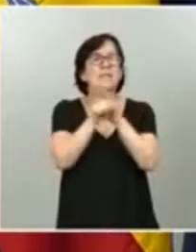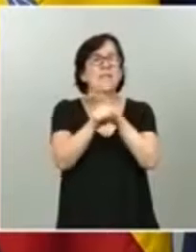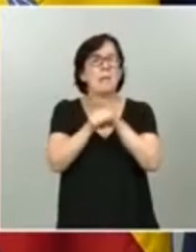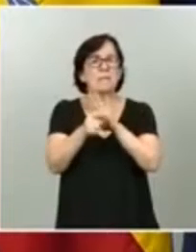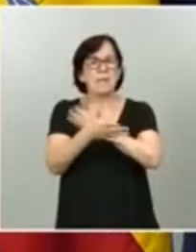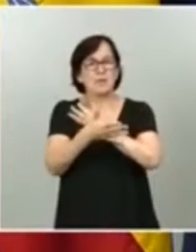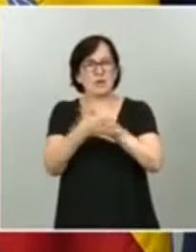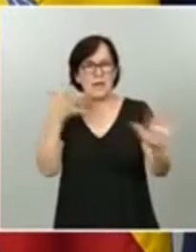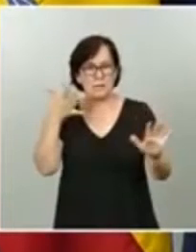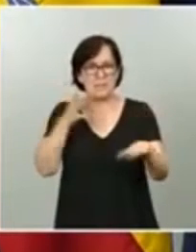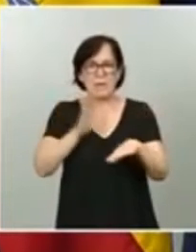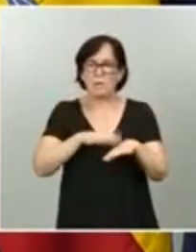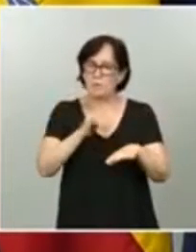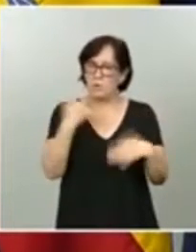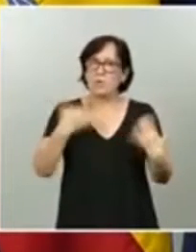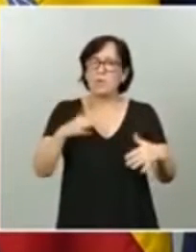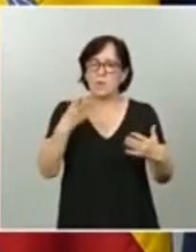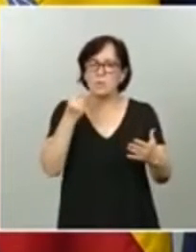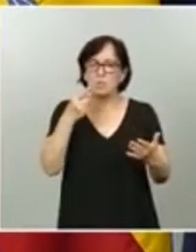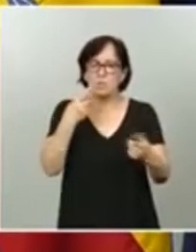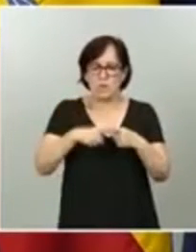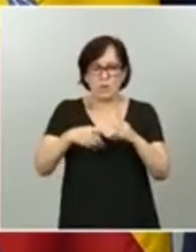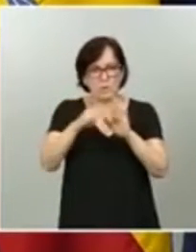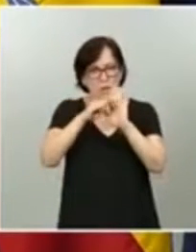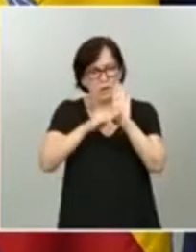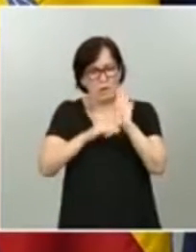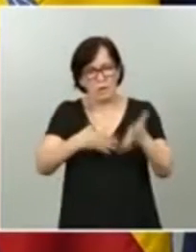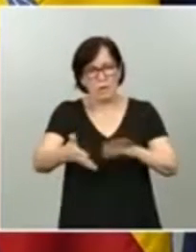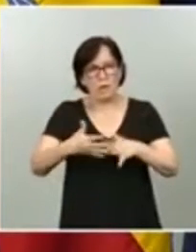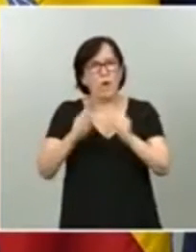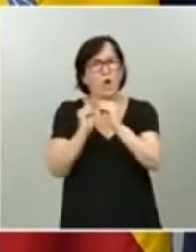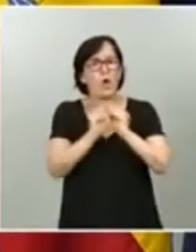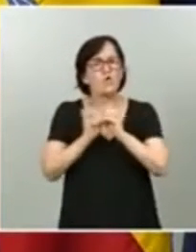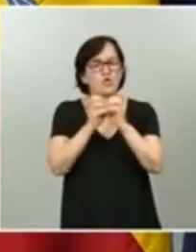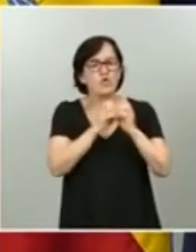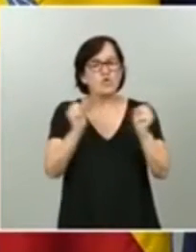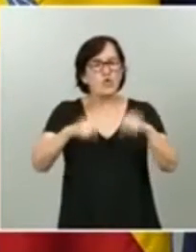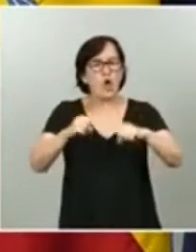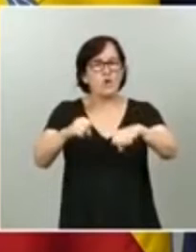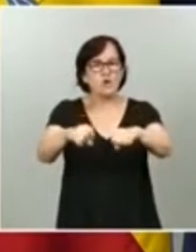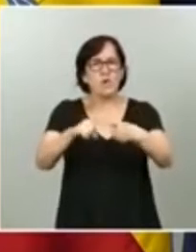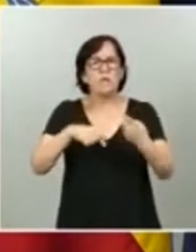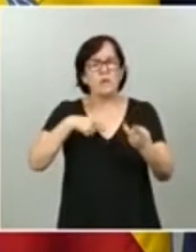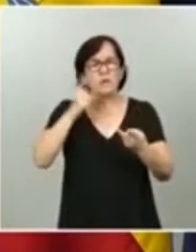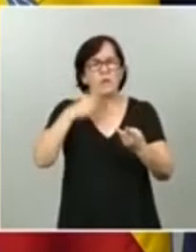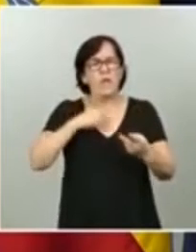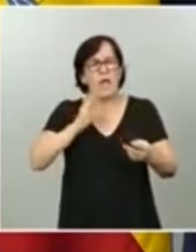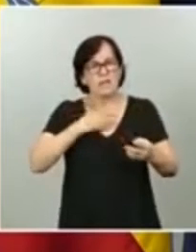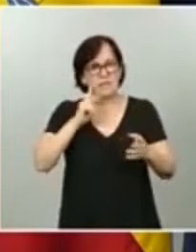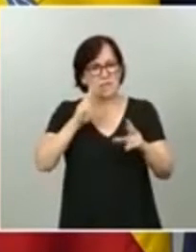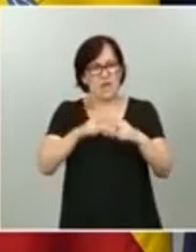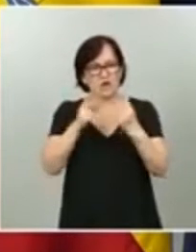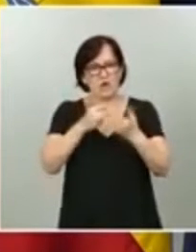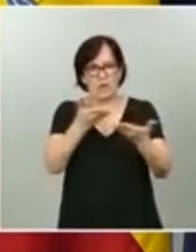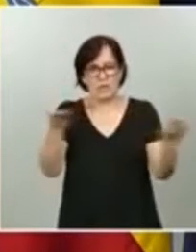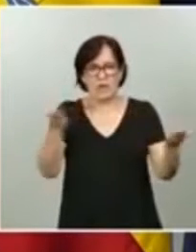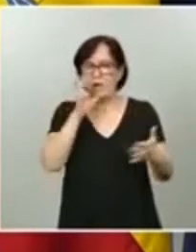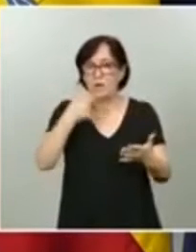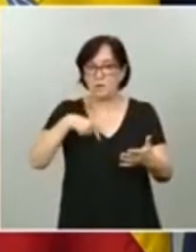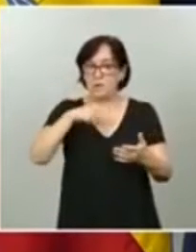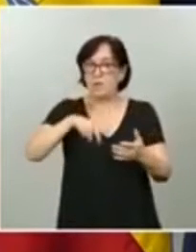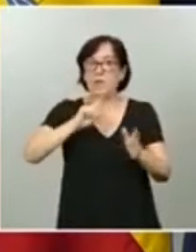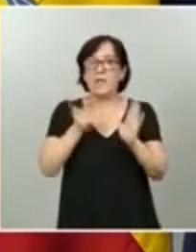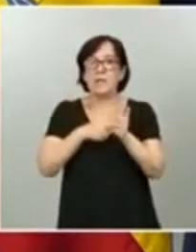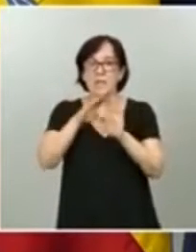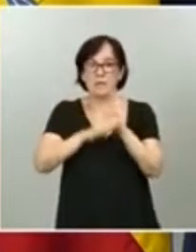porque es mucho lo que se contempla, mucho lo que está consensuado y mucho sobre lo que nos afecta como sociedad. Porque, insisto, esta es una de las leyes de las que